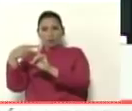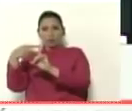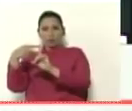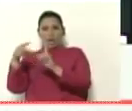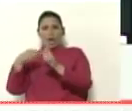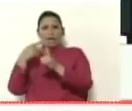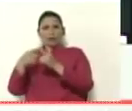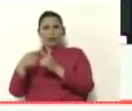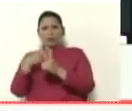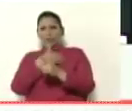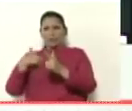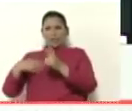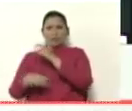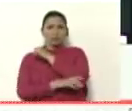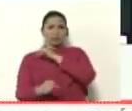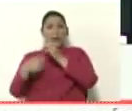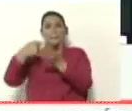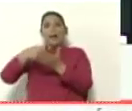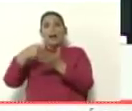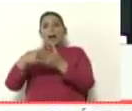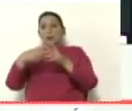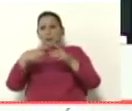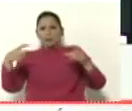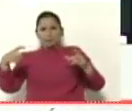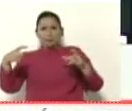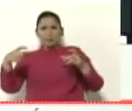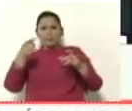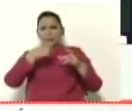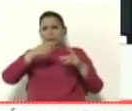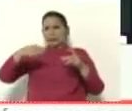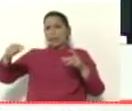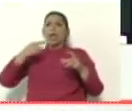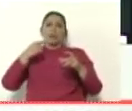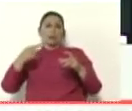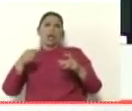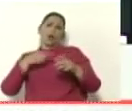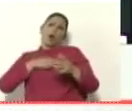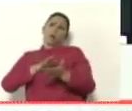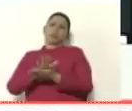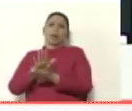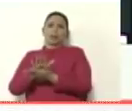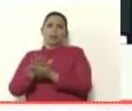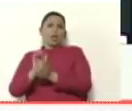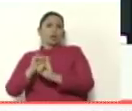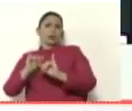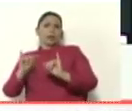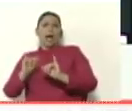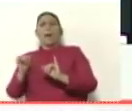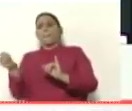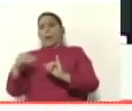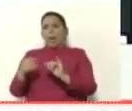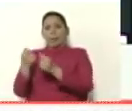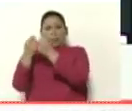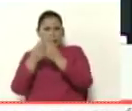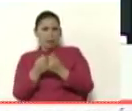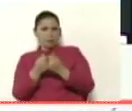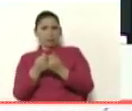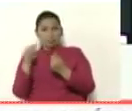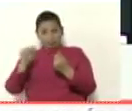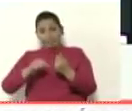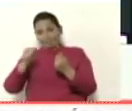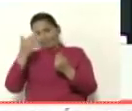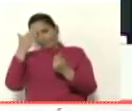intenta estafar pagándoles un cheque con un cheque sin fondo y diciéndoles quédense tranquilos que ya pronto viene más o sea que si